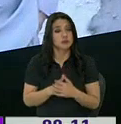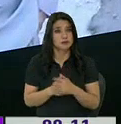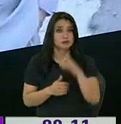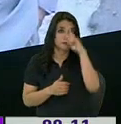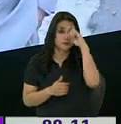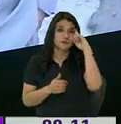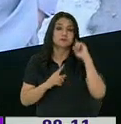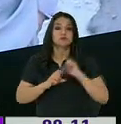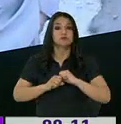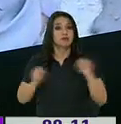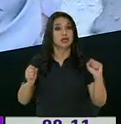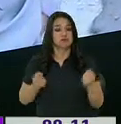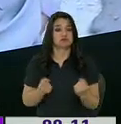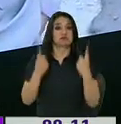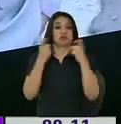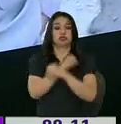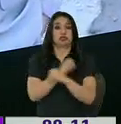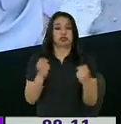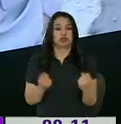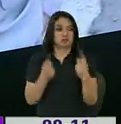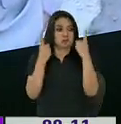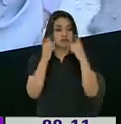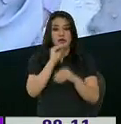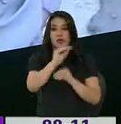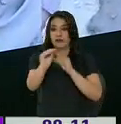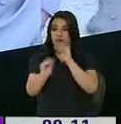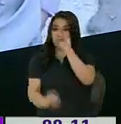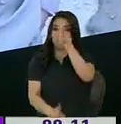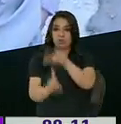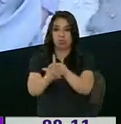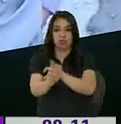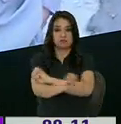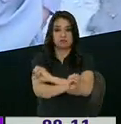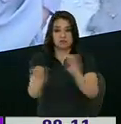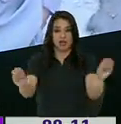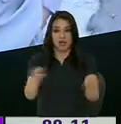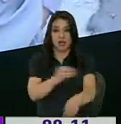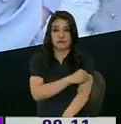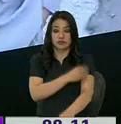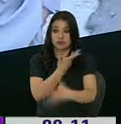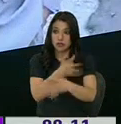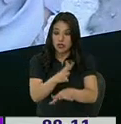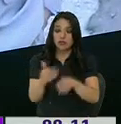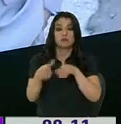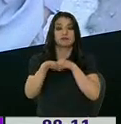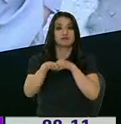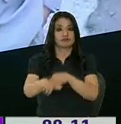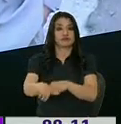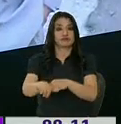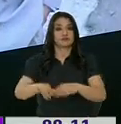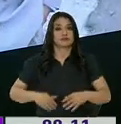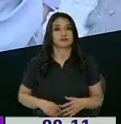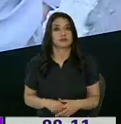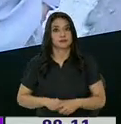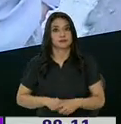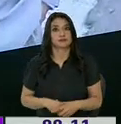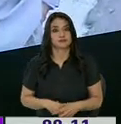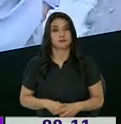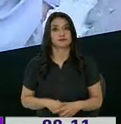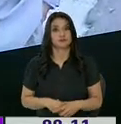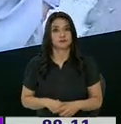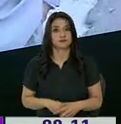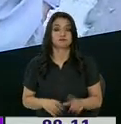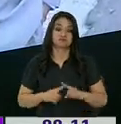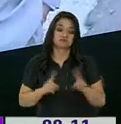agarró de sorpresa un montón de gente, nadie les avisó y el día que estaban haciendo se armó un trancón del San Padre y Señor Nuestro.